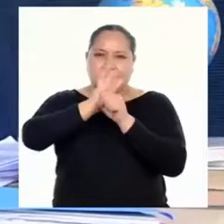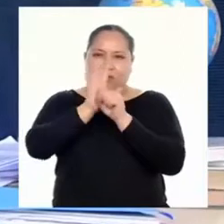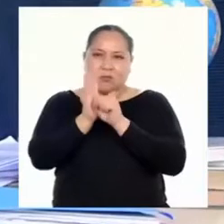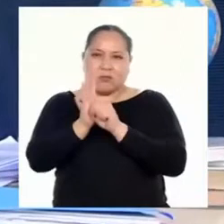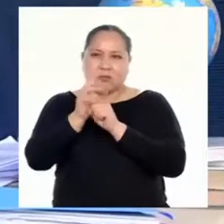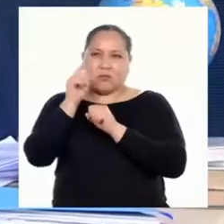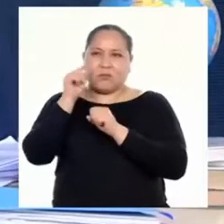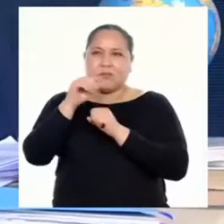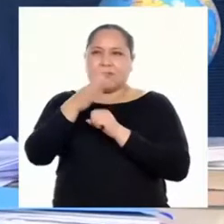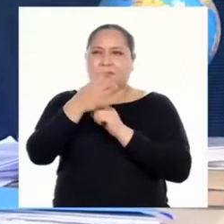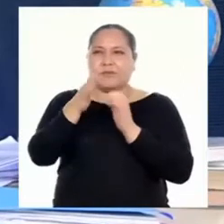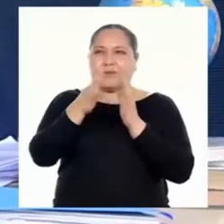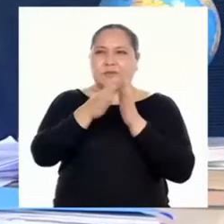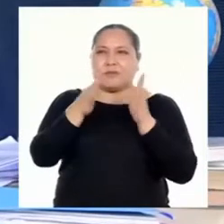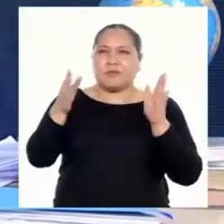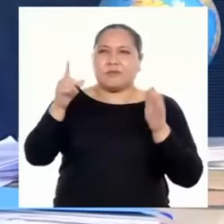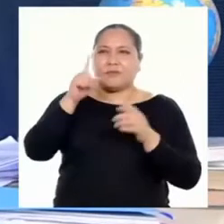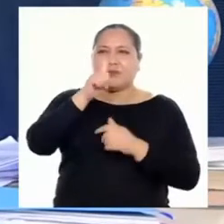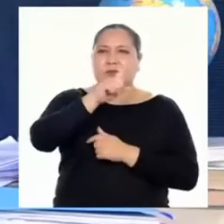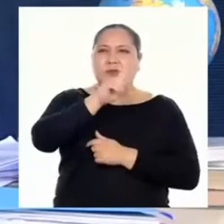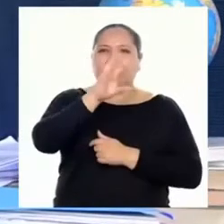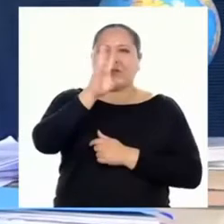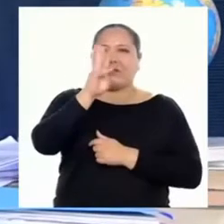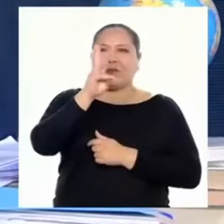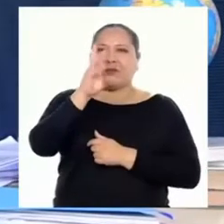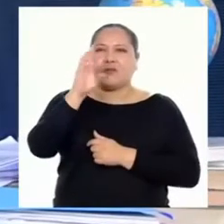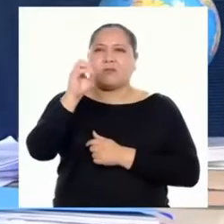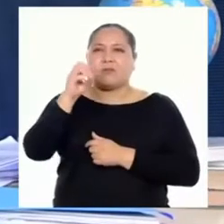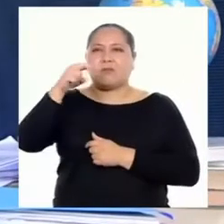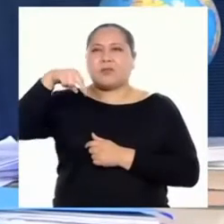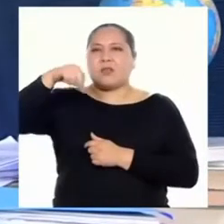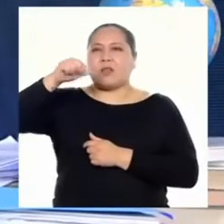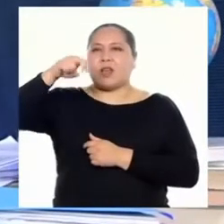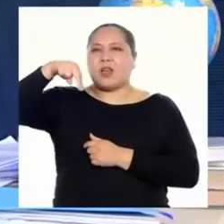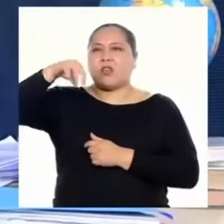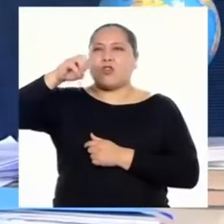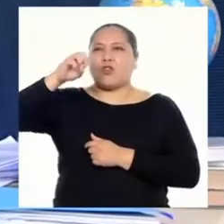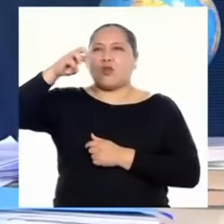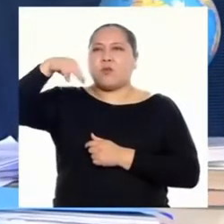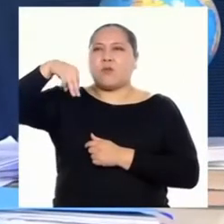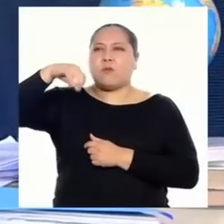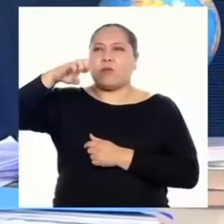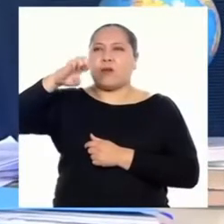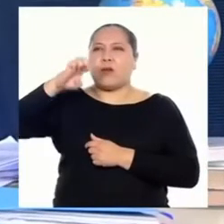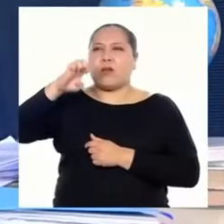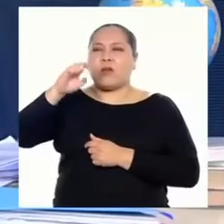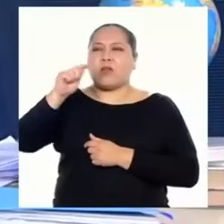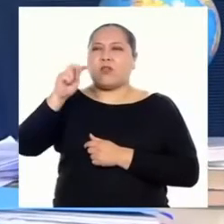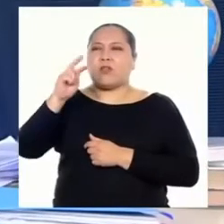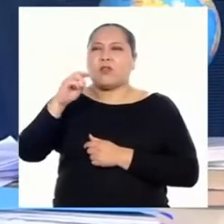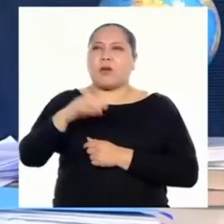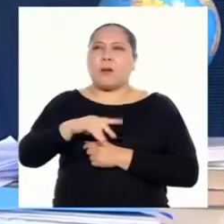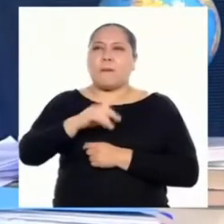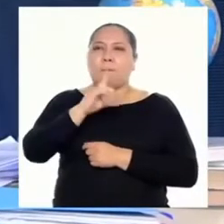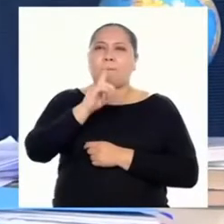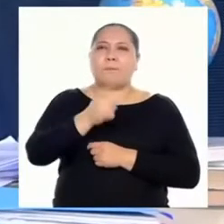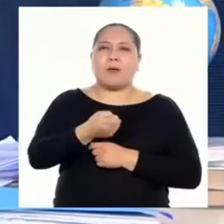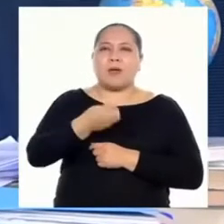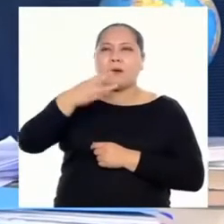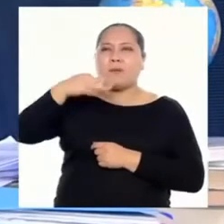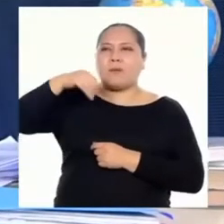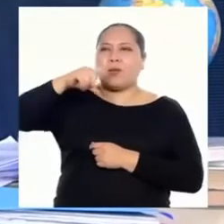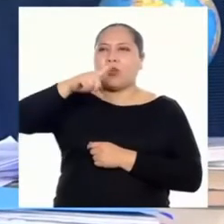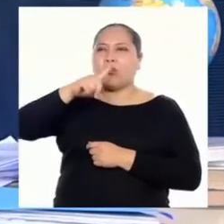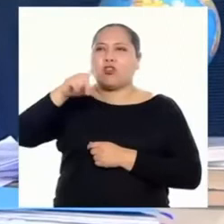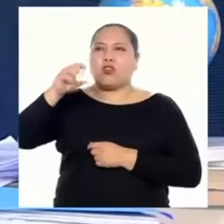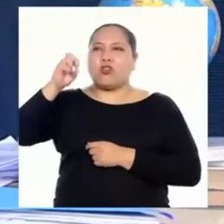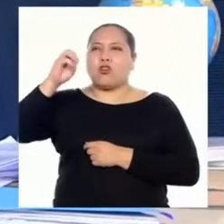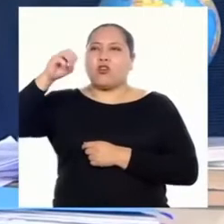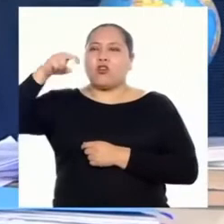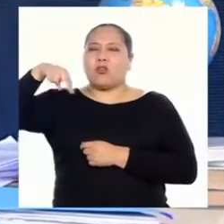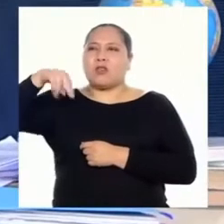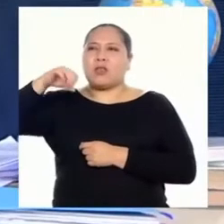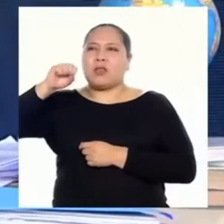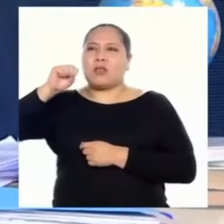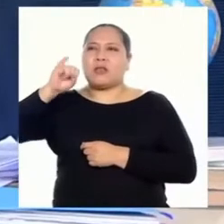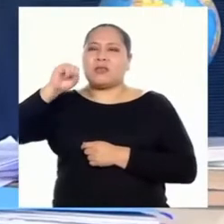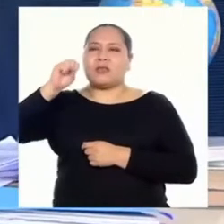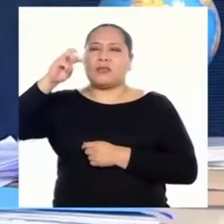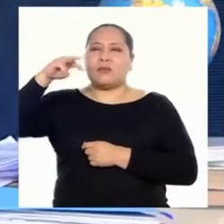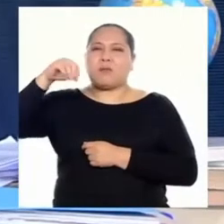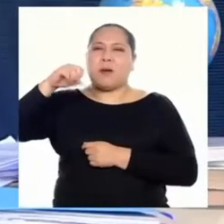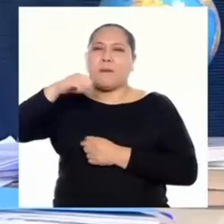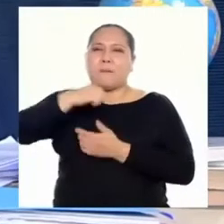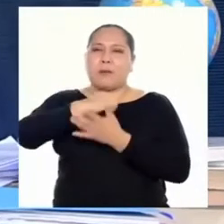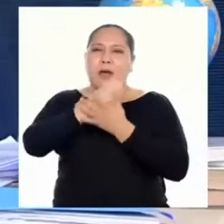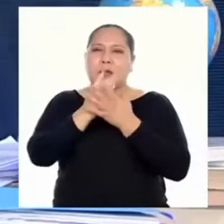-2 mide aproximadamente 160 nanómetros. Un nanómetro es la milmillonésima parte de un metro. Y es por ser tan